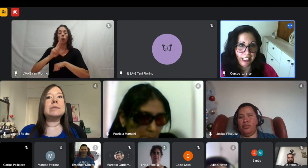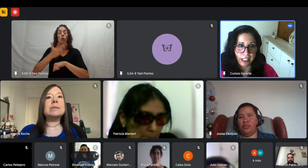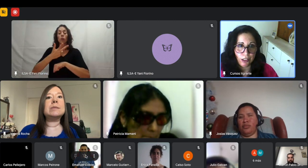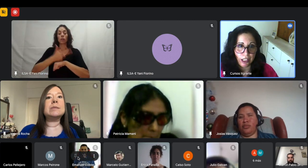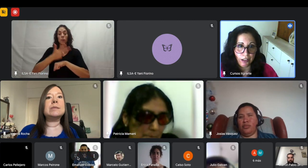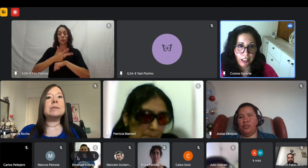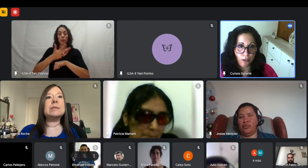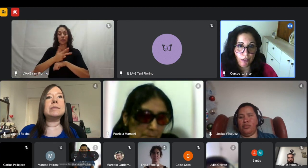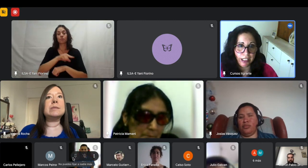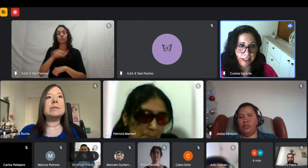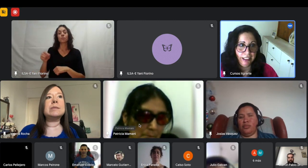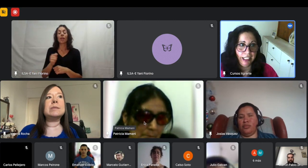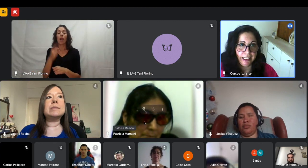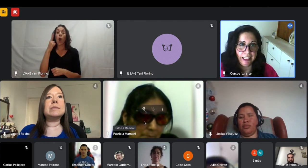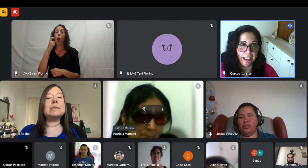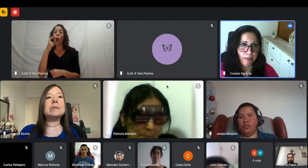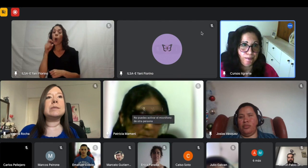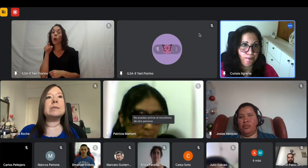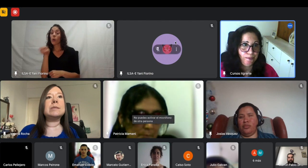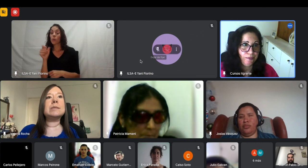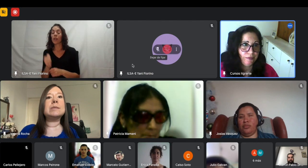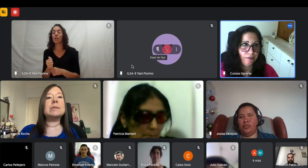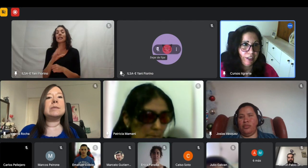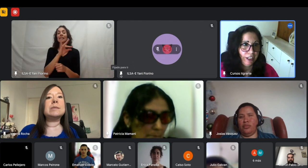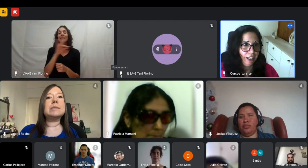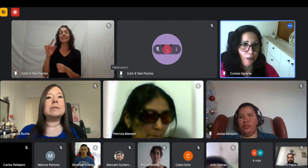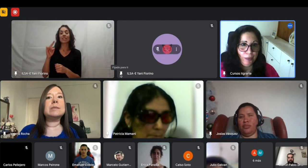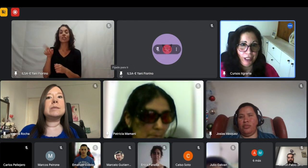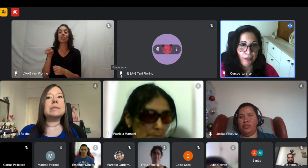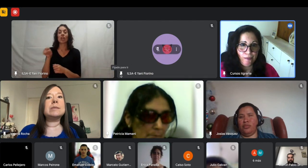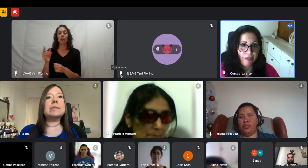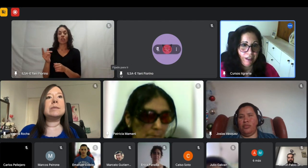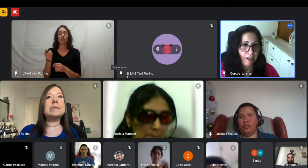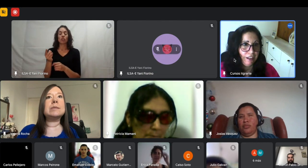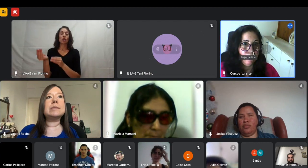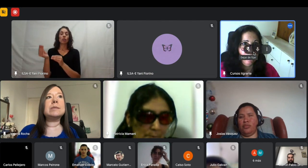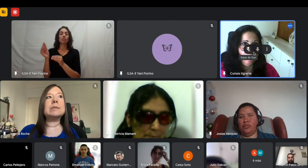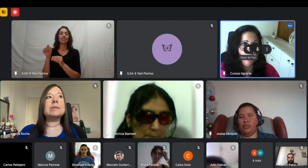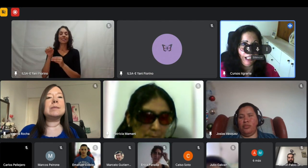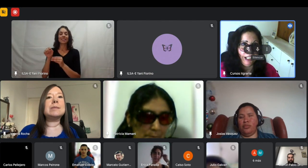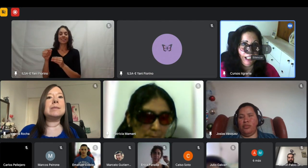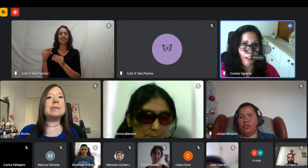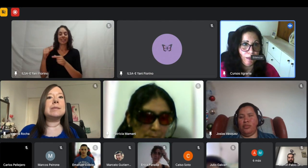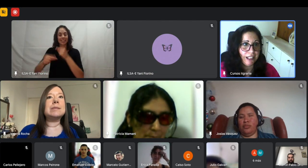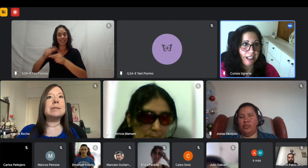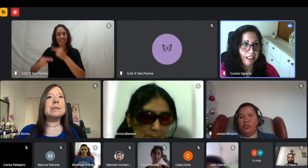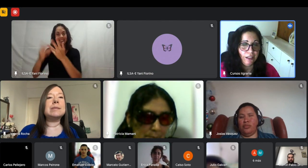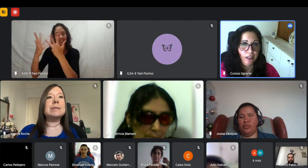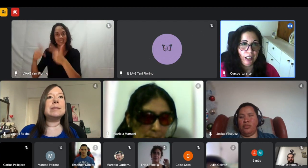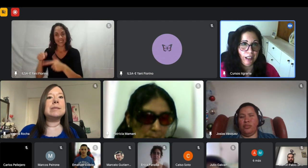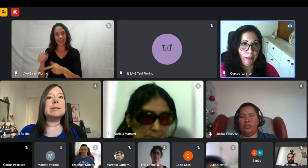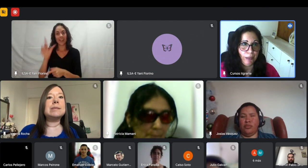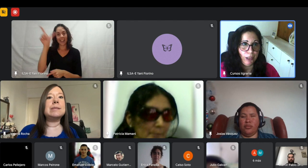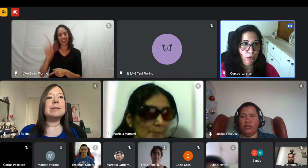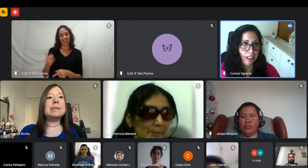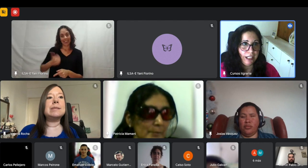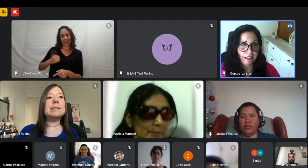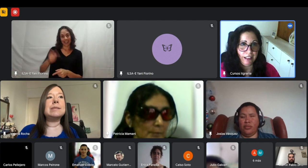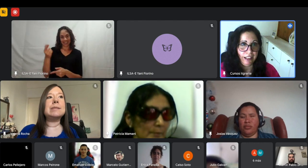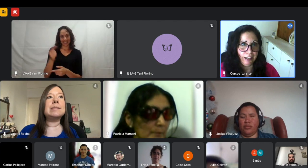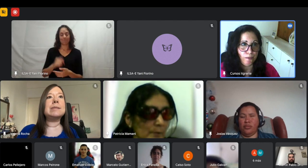desarrollador de software de argentina bueno voy a comenzar haciéndole